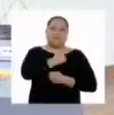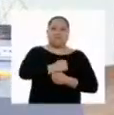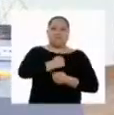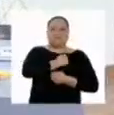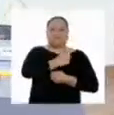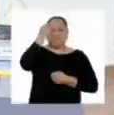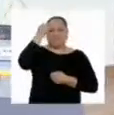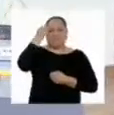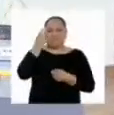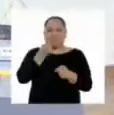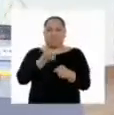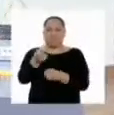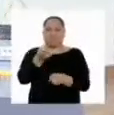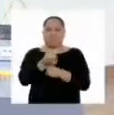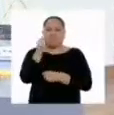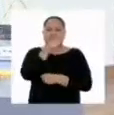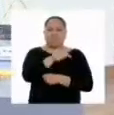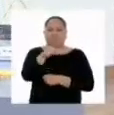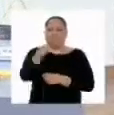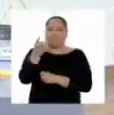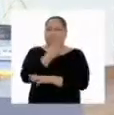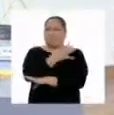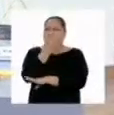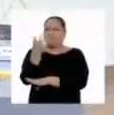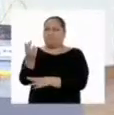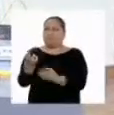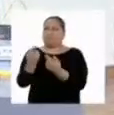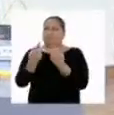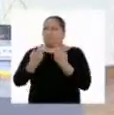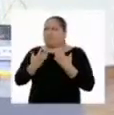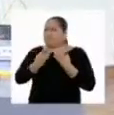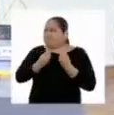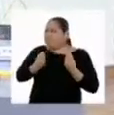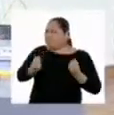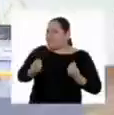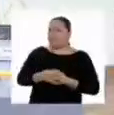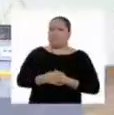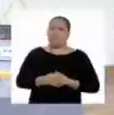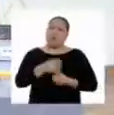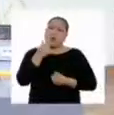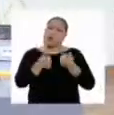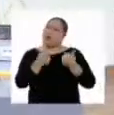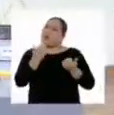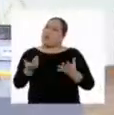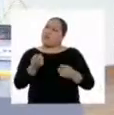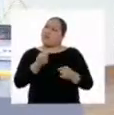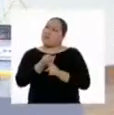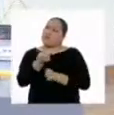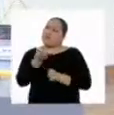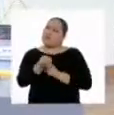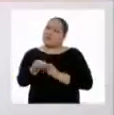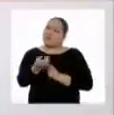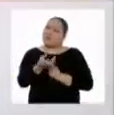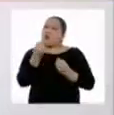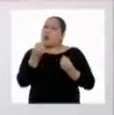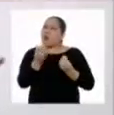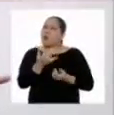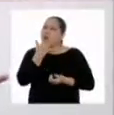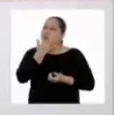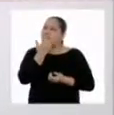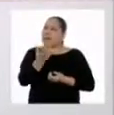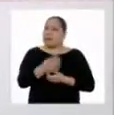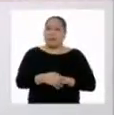pena pensar en el impacto negativo que estamos teniendo en los bosques, que nos regalan tanto. ¿Cuáles son las consecuencias de la deforestación?